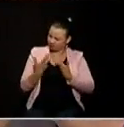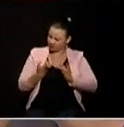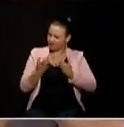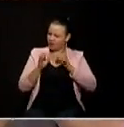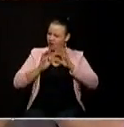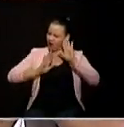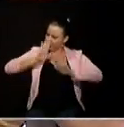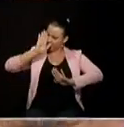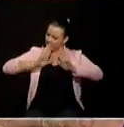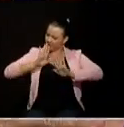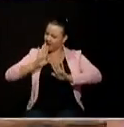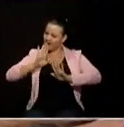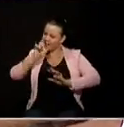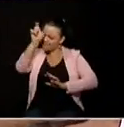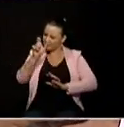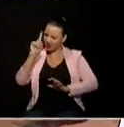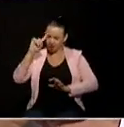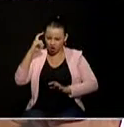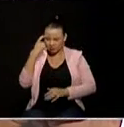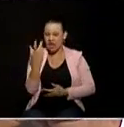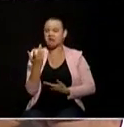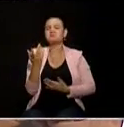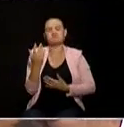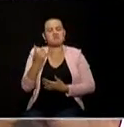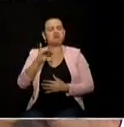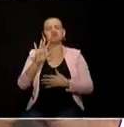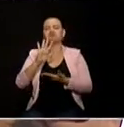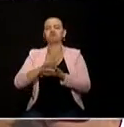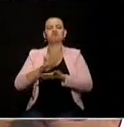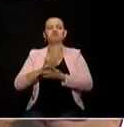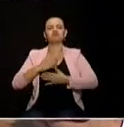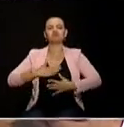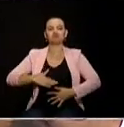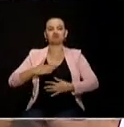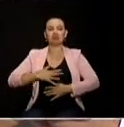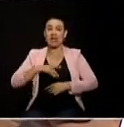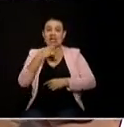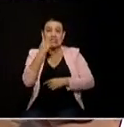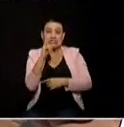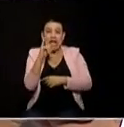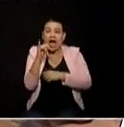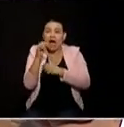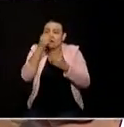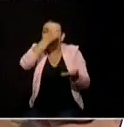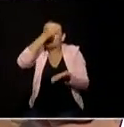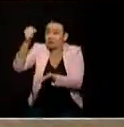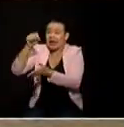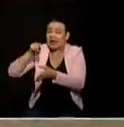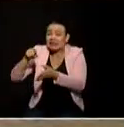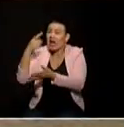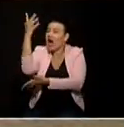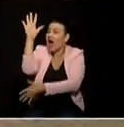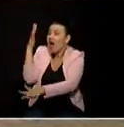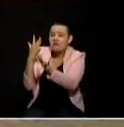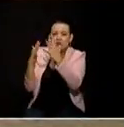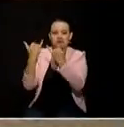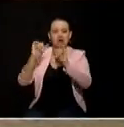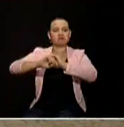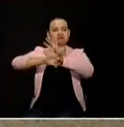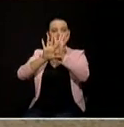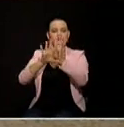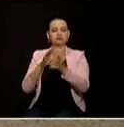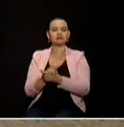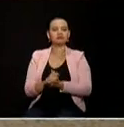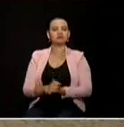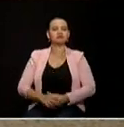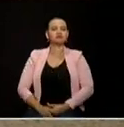se ha invertido en guayacanes lógicamente está en cuentas claras candidato rodolfo correa